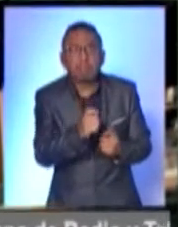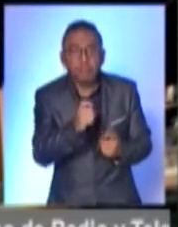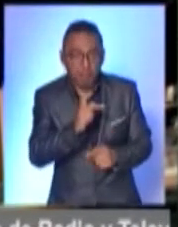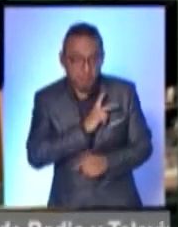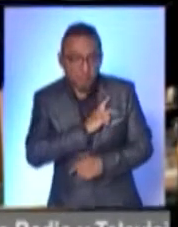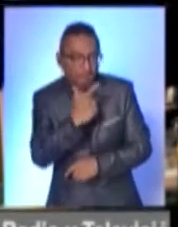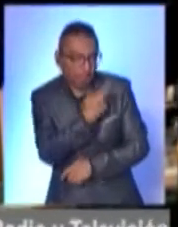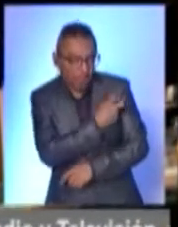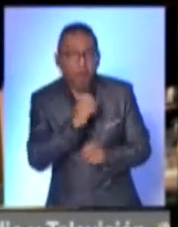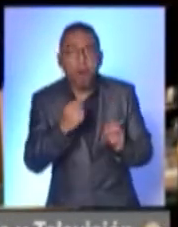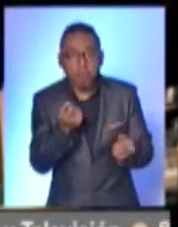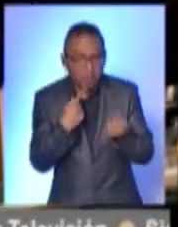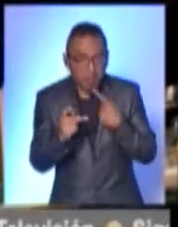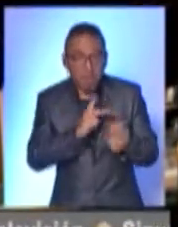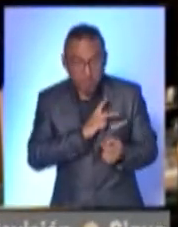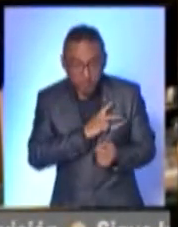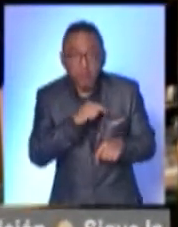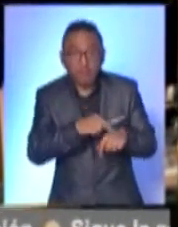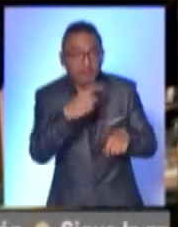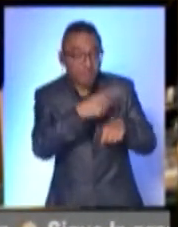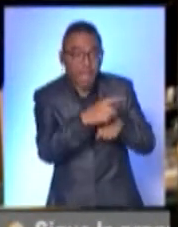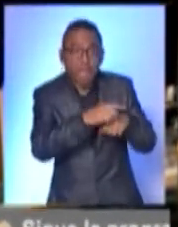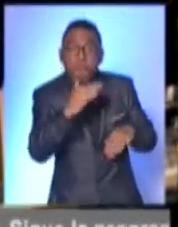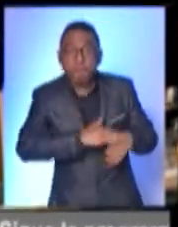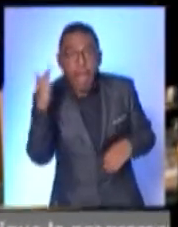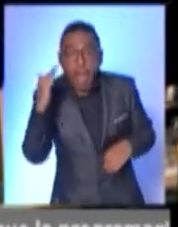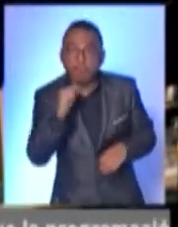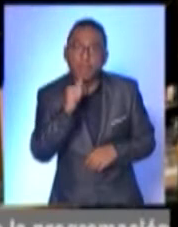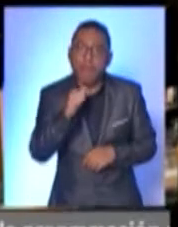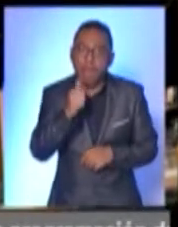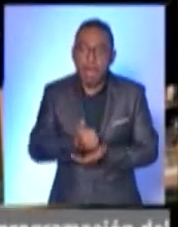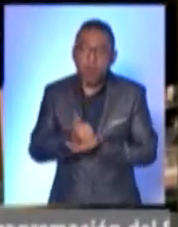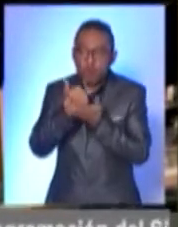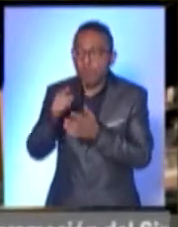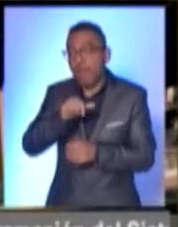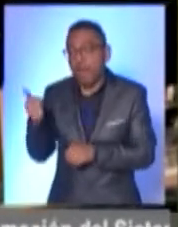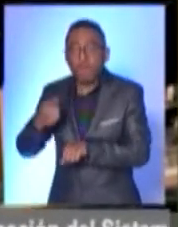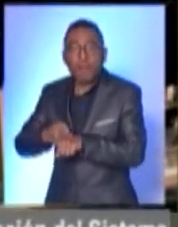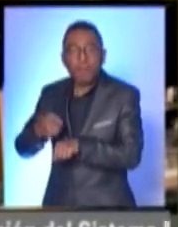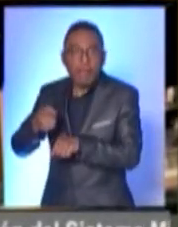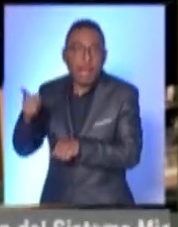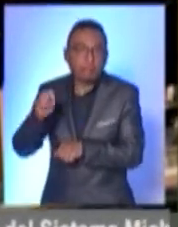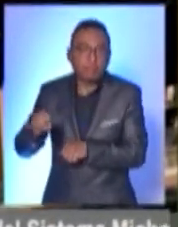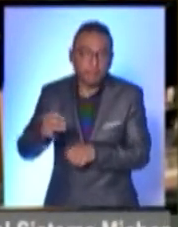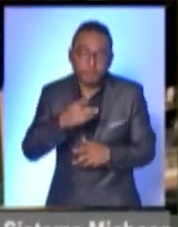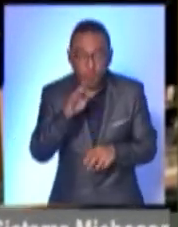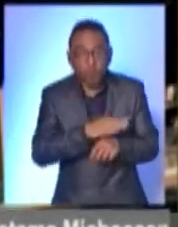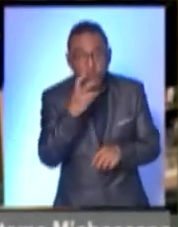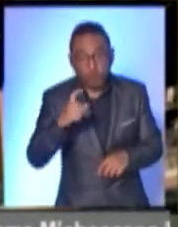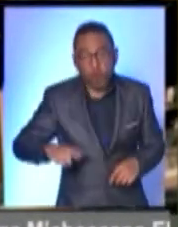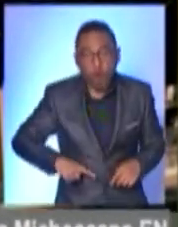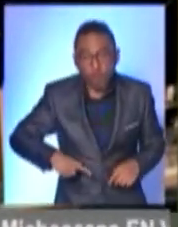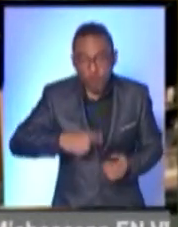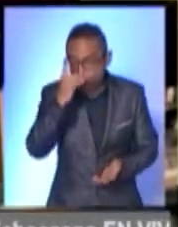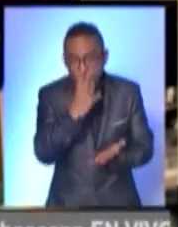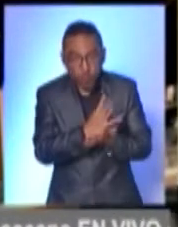medicamento no produzca más daño de lo que produce la enfermedad. Es por este motivo que solo el gobierno puede aplicar